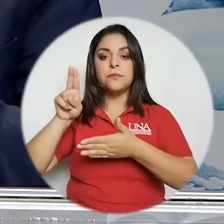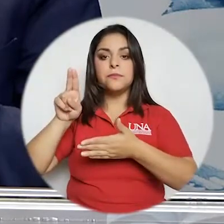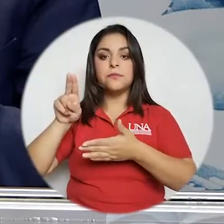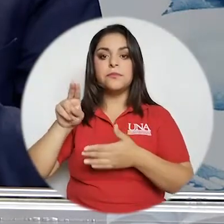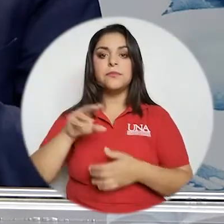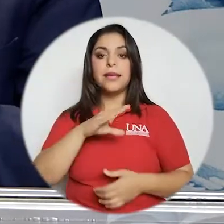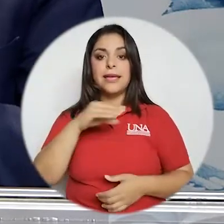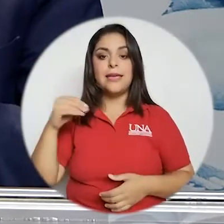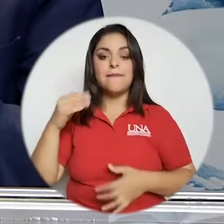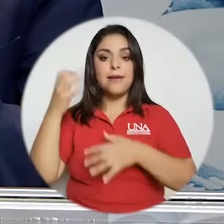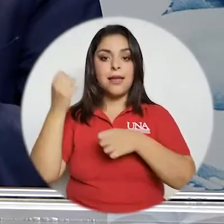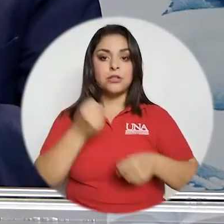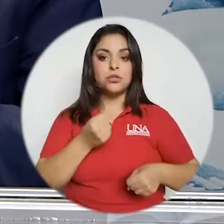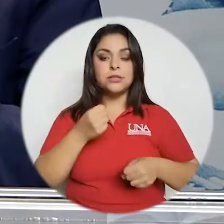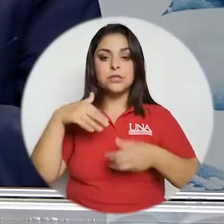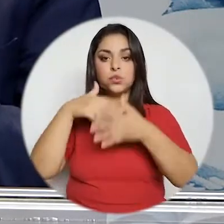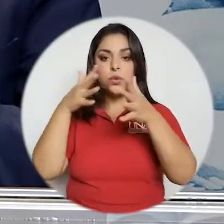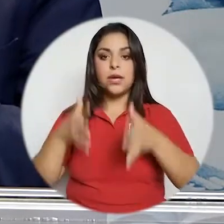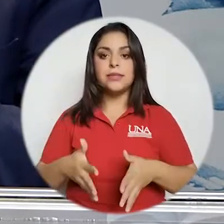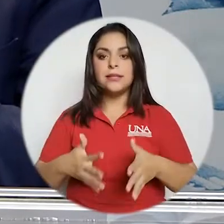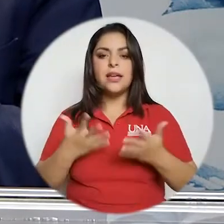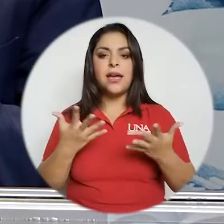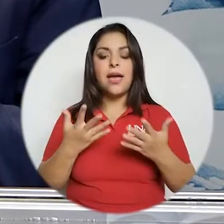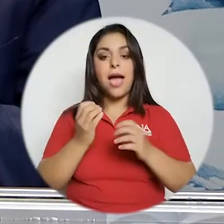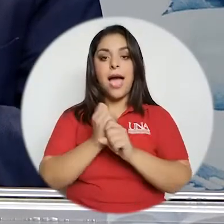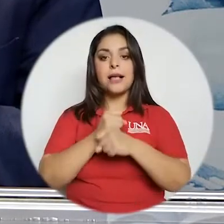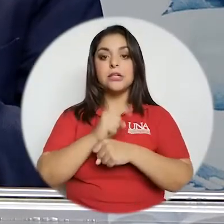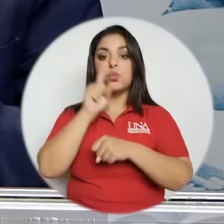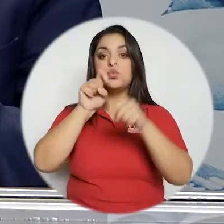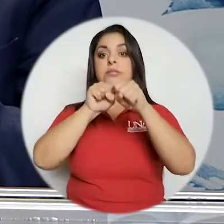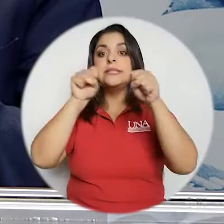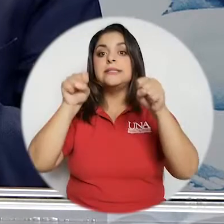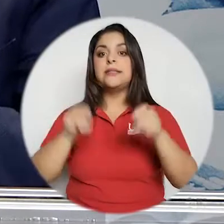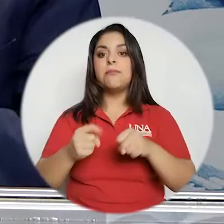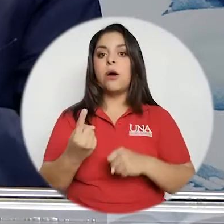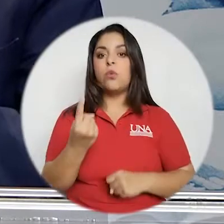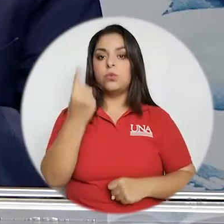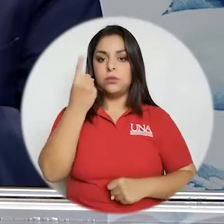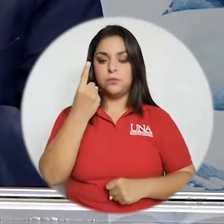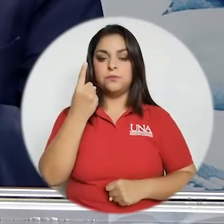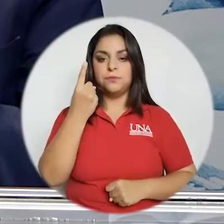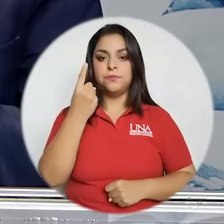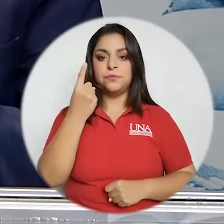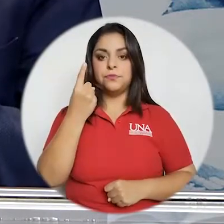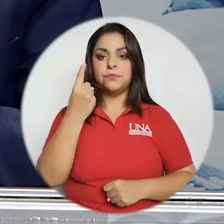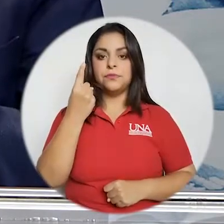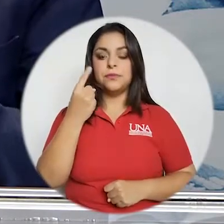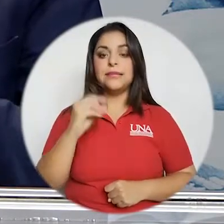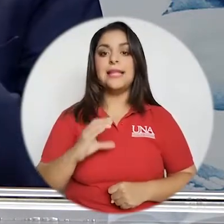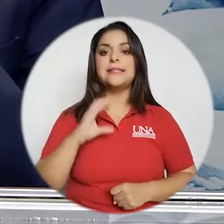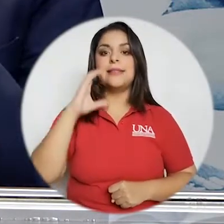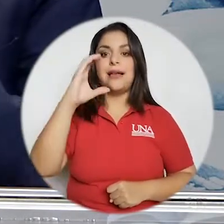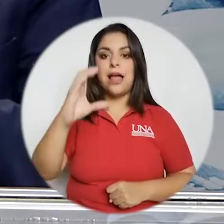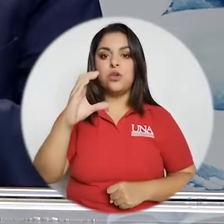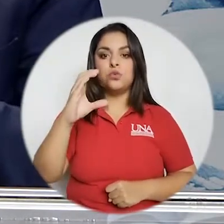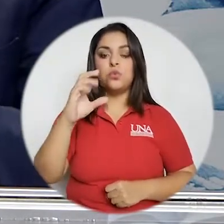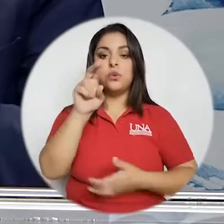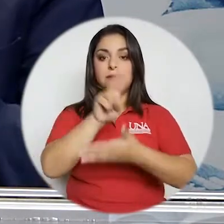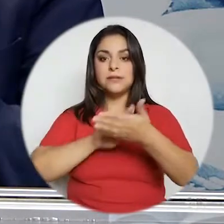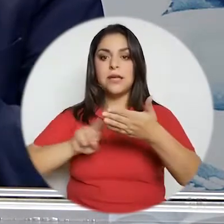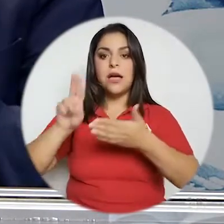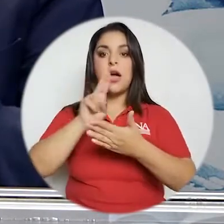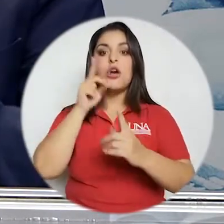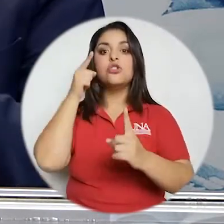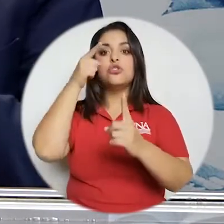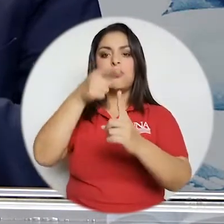universitarios y las federaciones estudiantiles de generar un sistema único también de salarios